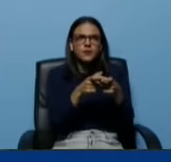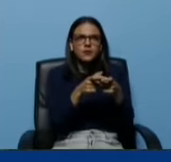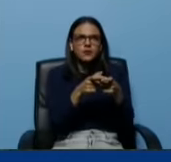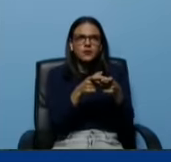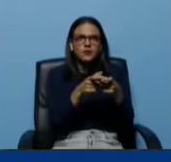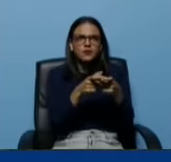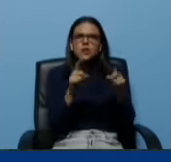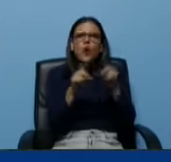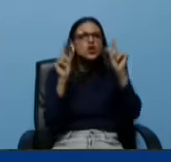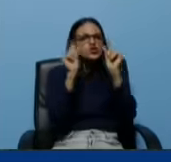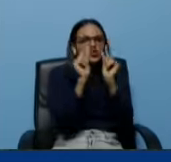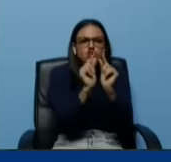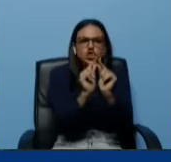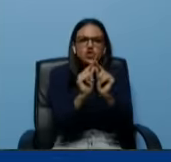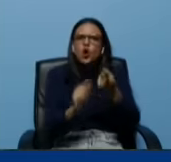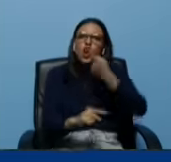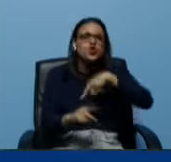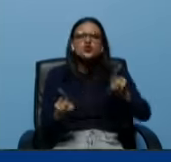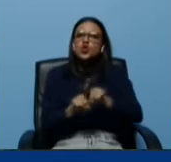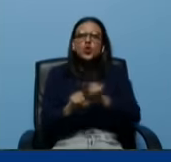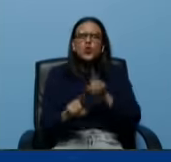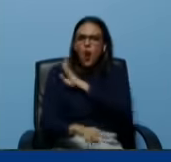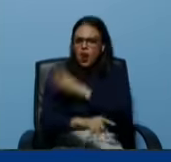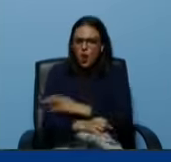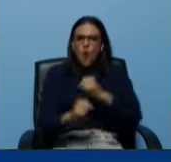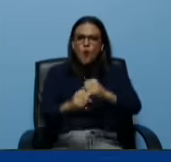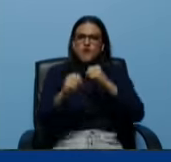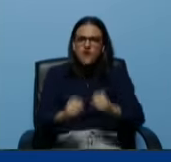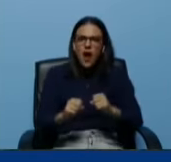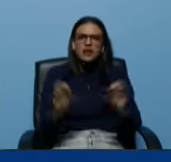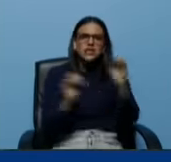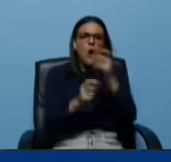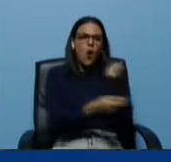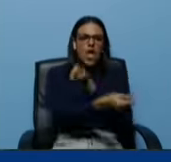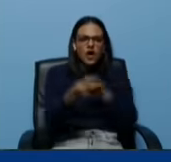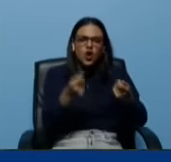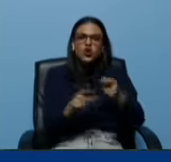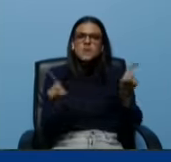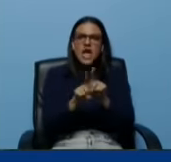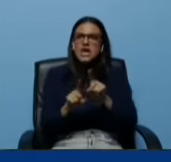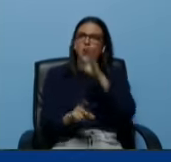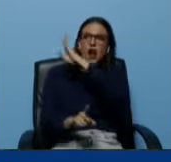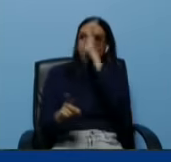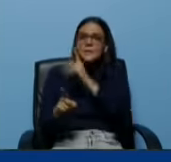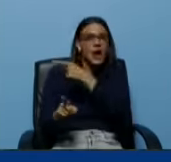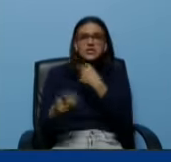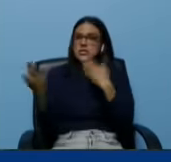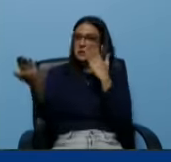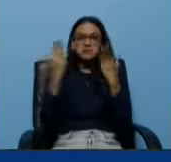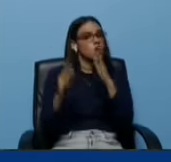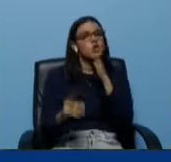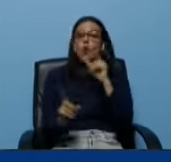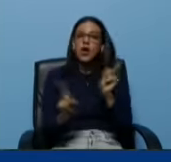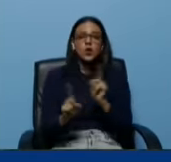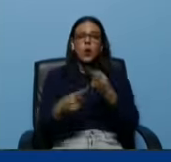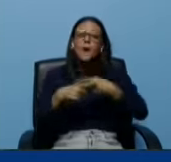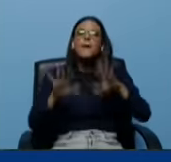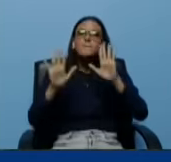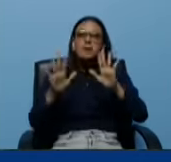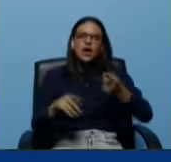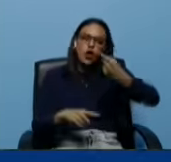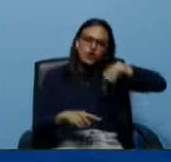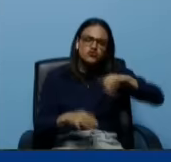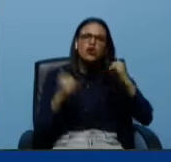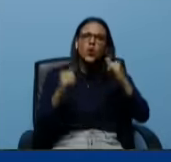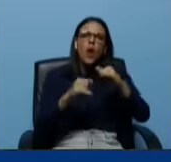No tenemos la potencia de Brasil, ni la economía de Brasil, ni cosas por el estilo. Pero tenemos algo que vale más